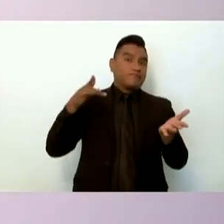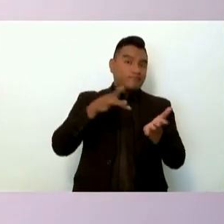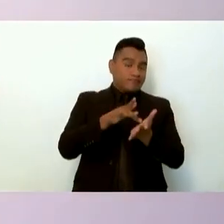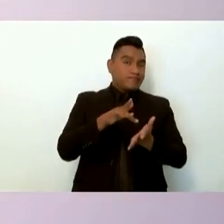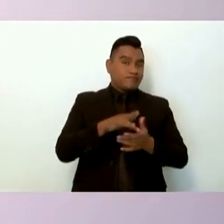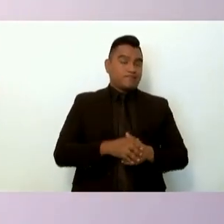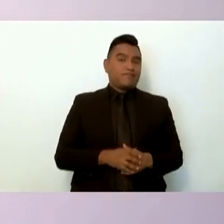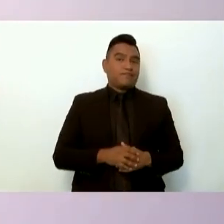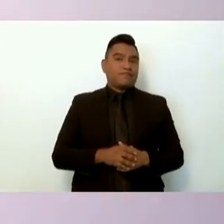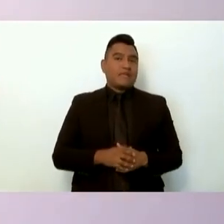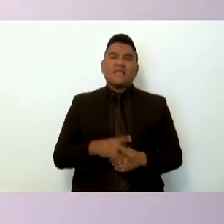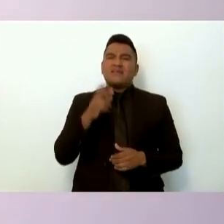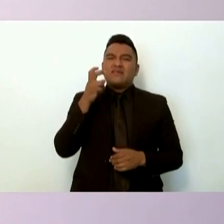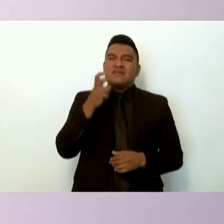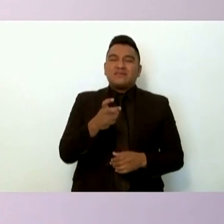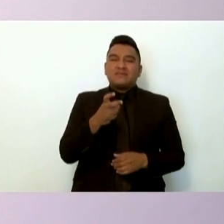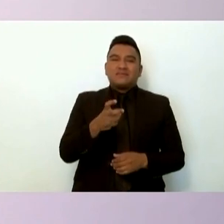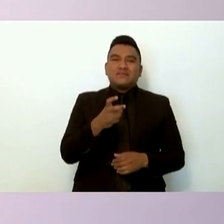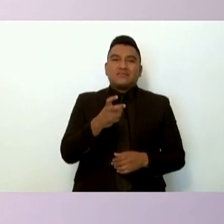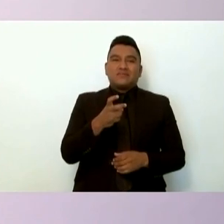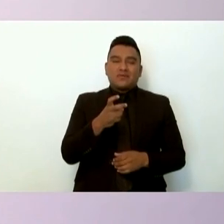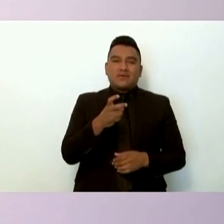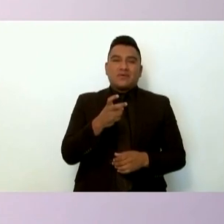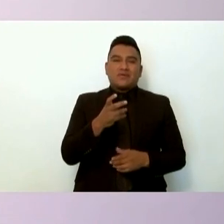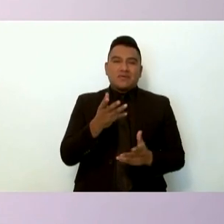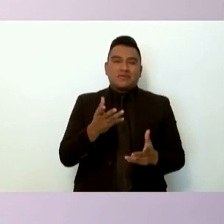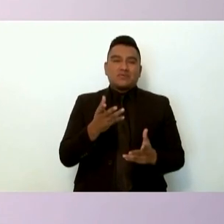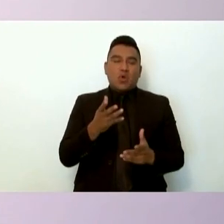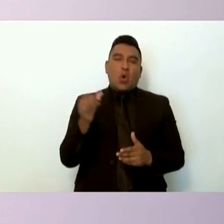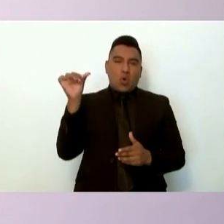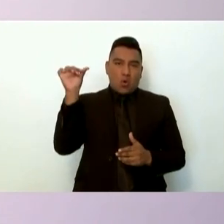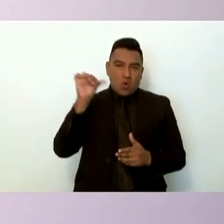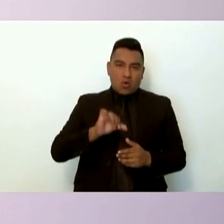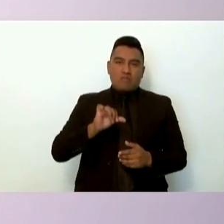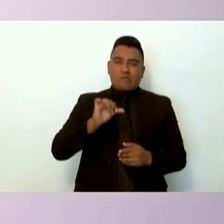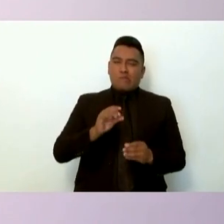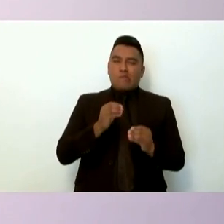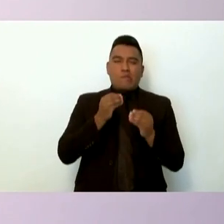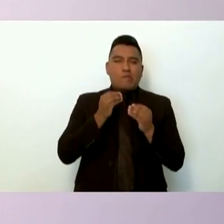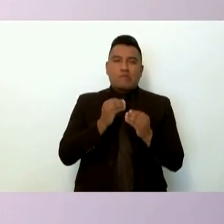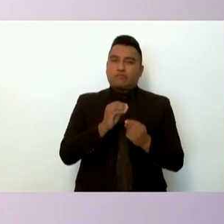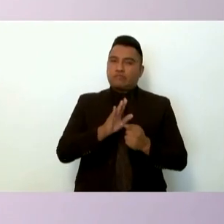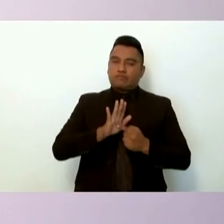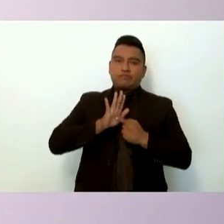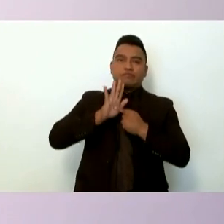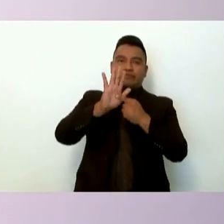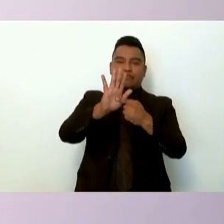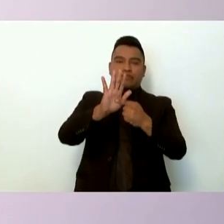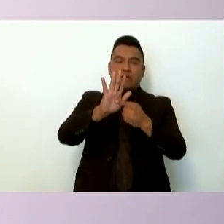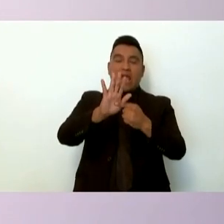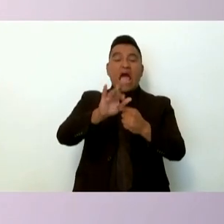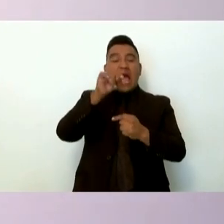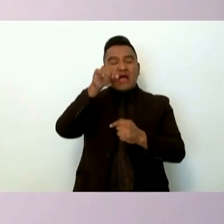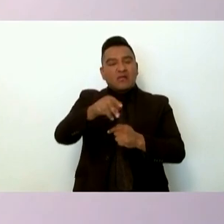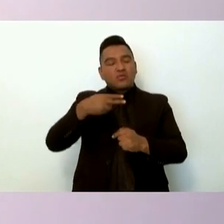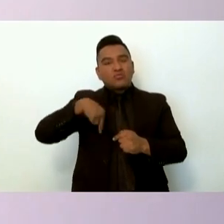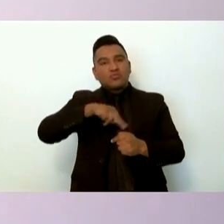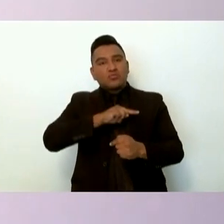Esto nos lleva esto se publicó mucho en el día de hoy a ubicar con claridad tres